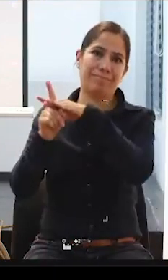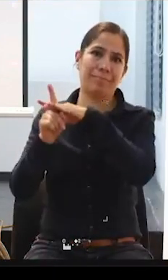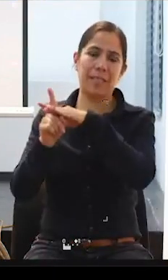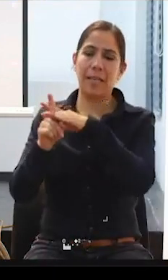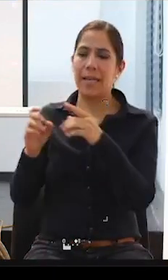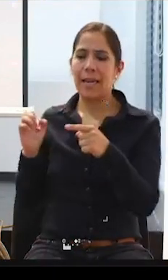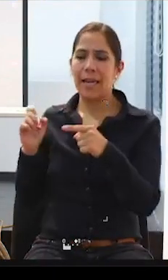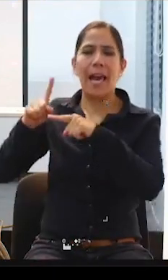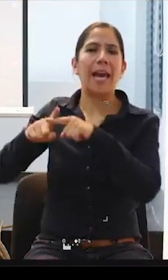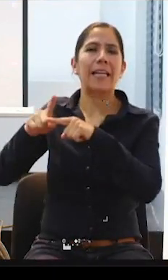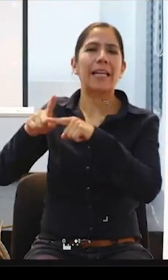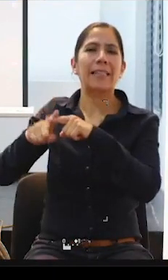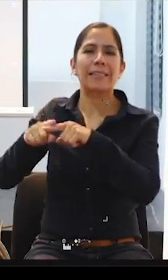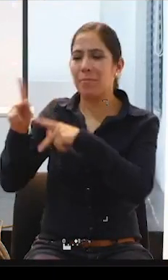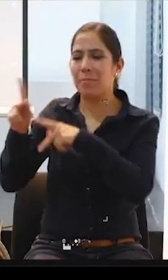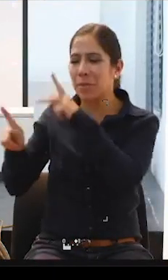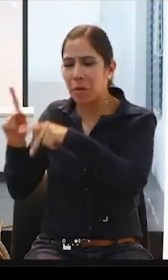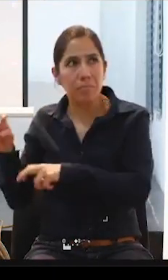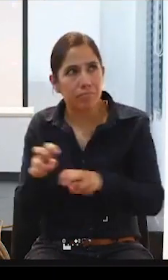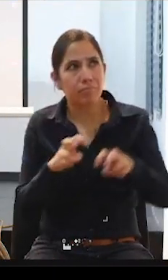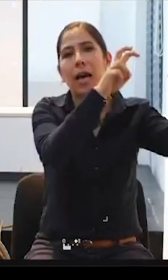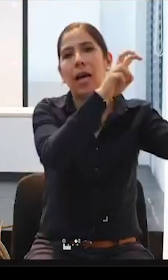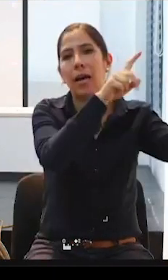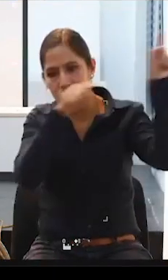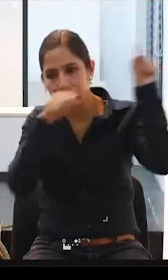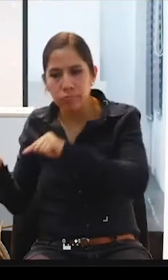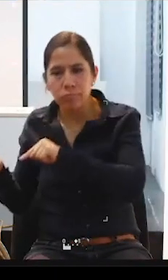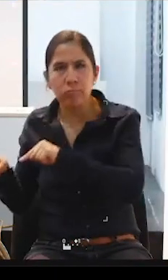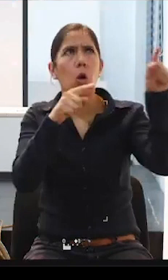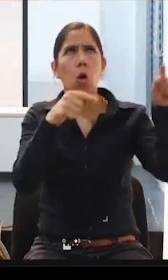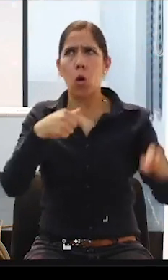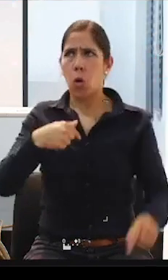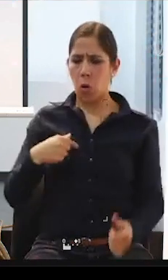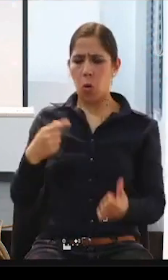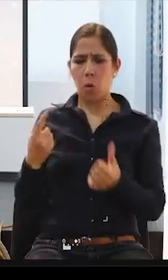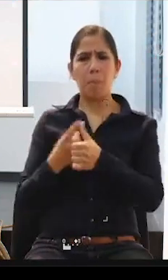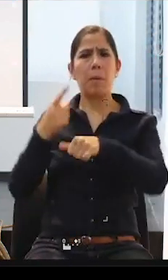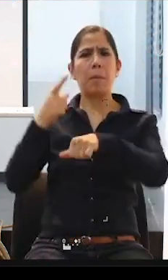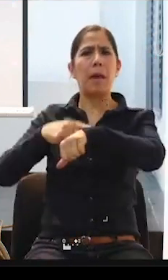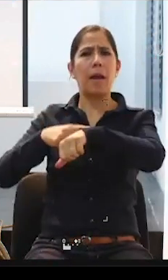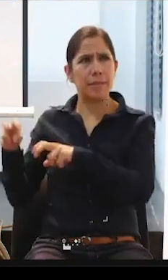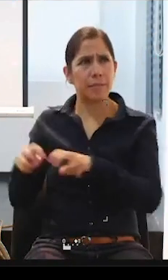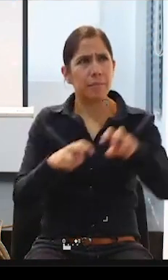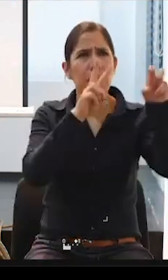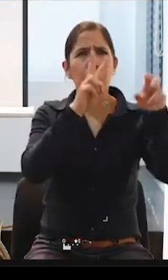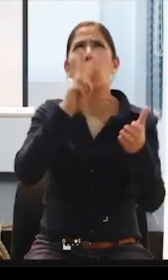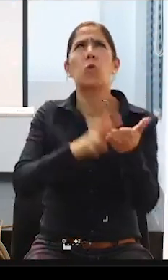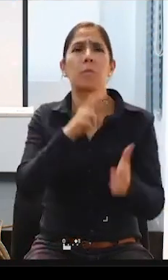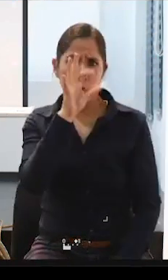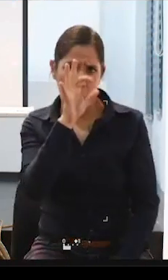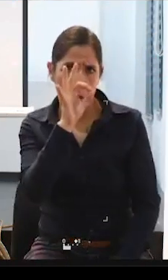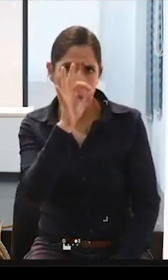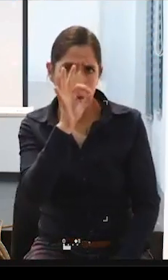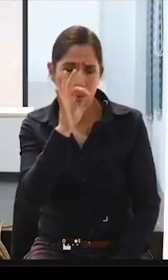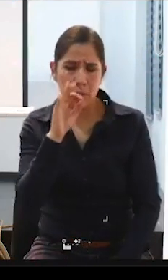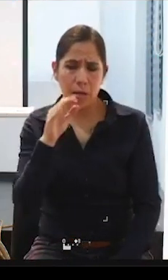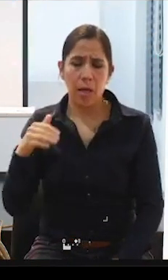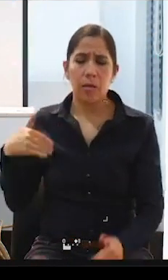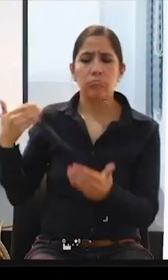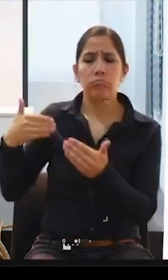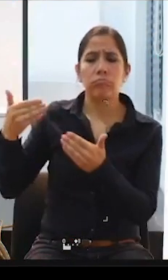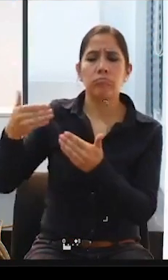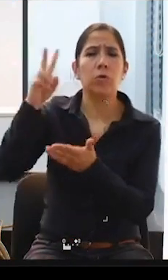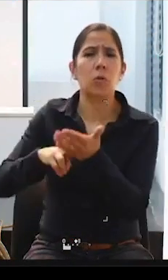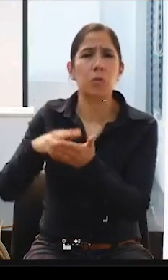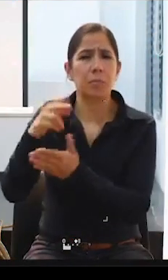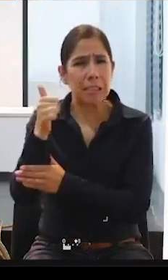viajé en el 2009. Para el 2010 ya habíamos ido varios compañeros y compañeras y ahí tomamos la decisión de